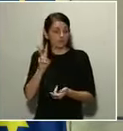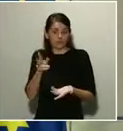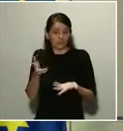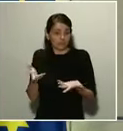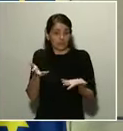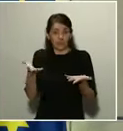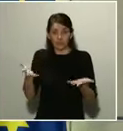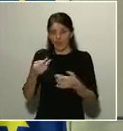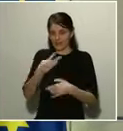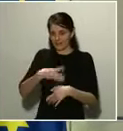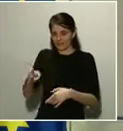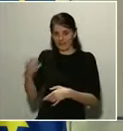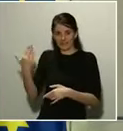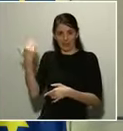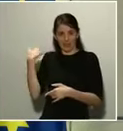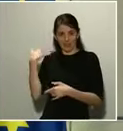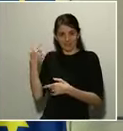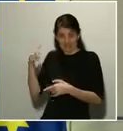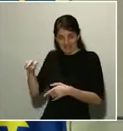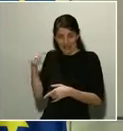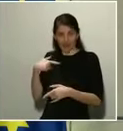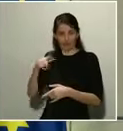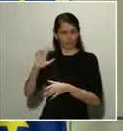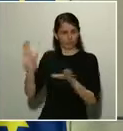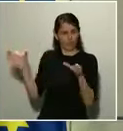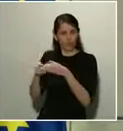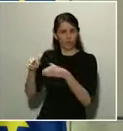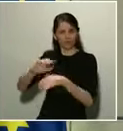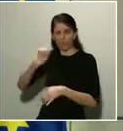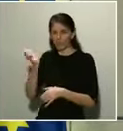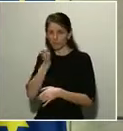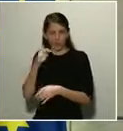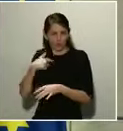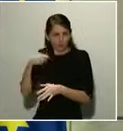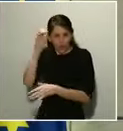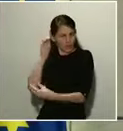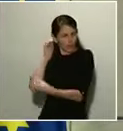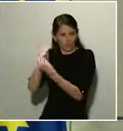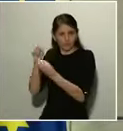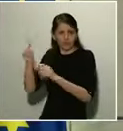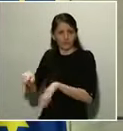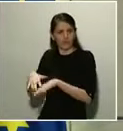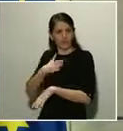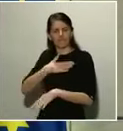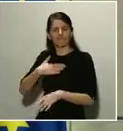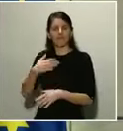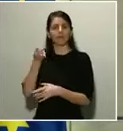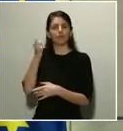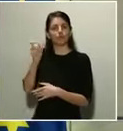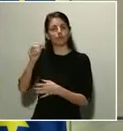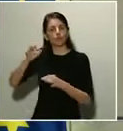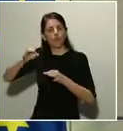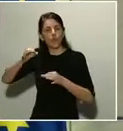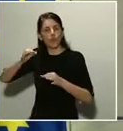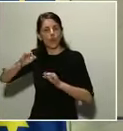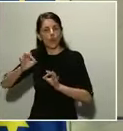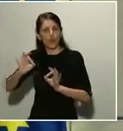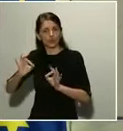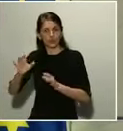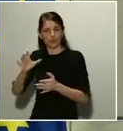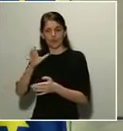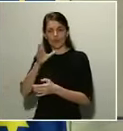protestaban, y yo estoy de acuerdo con ellos, por lograr unos precios justos, ahora están colaborando en tareas de